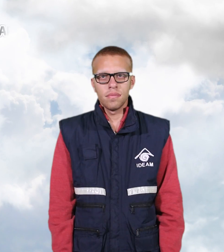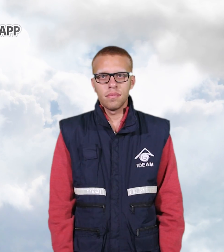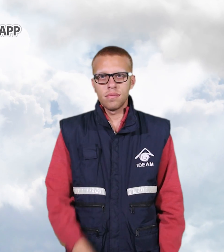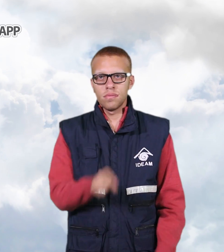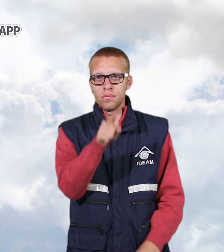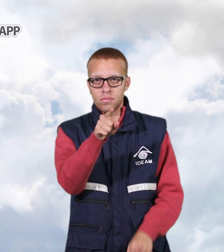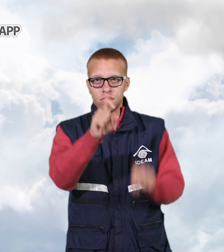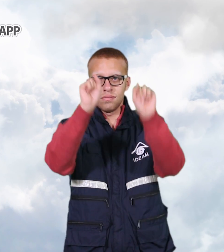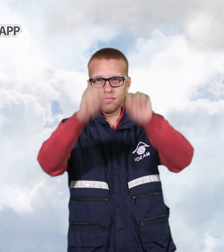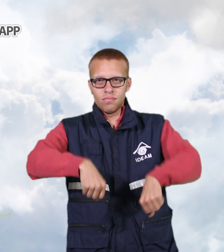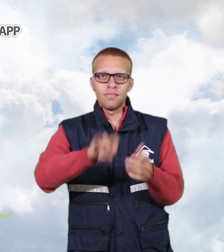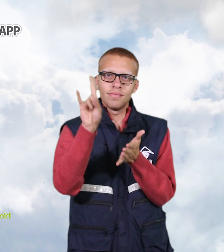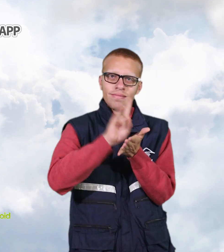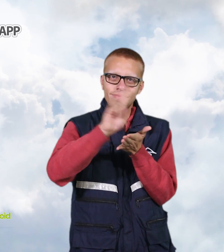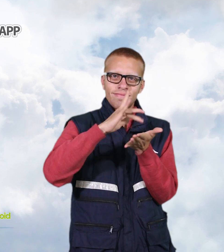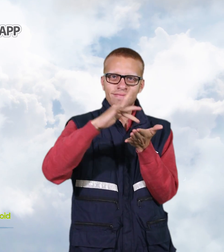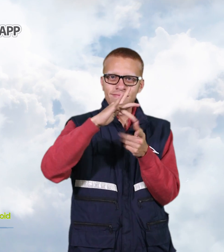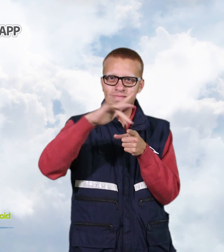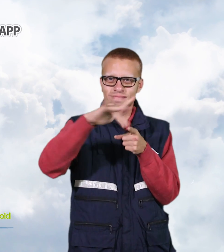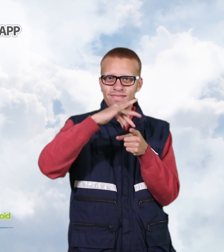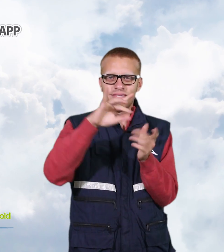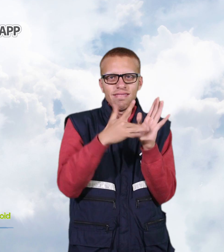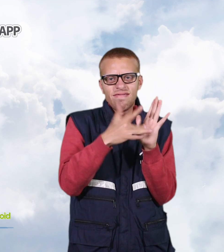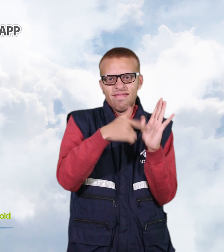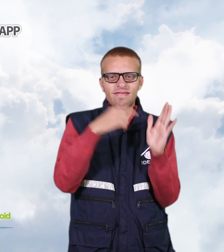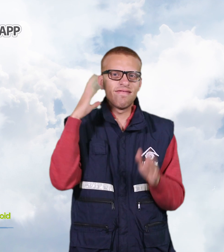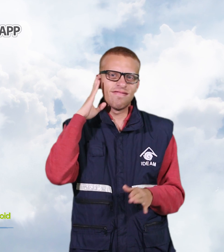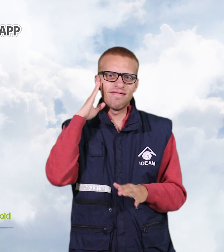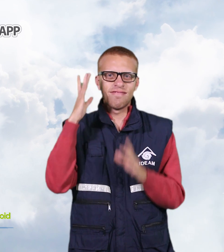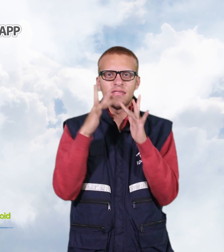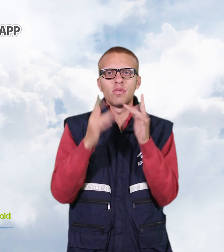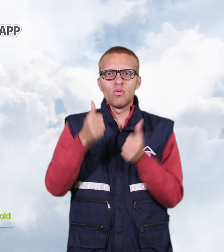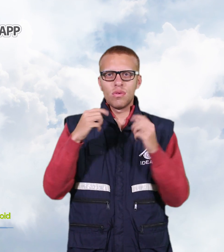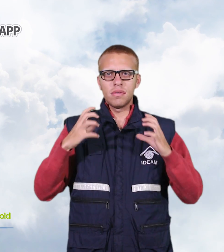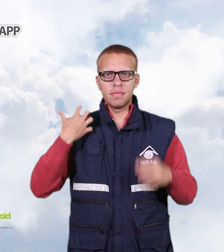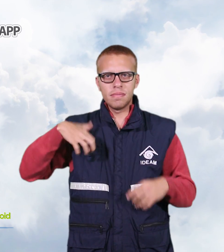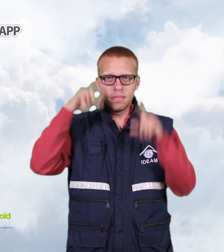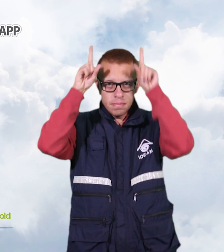Adicionalmente los invitamos a descargar nuestra aplicación Mi Pronóstico disponible para dispositivos Iphone y Android.